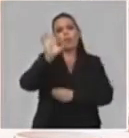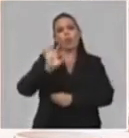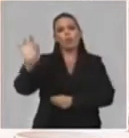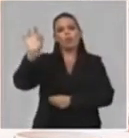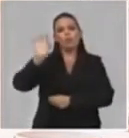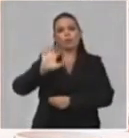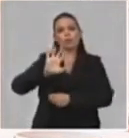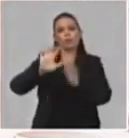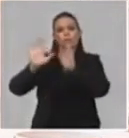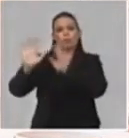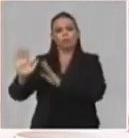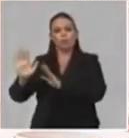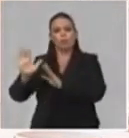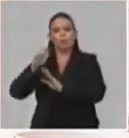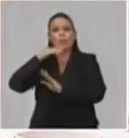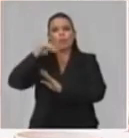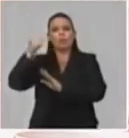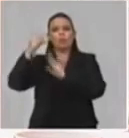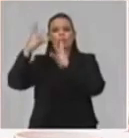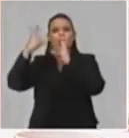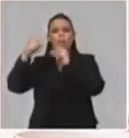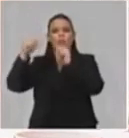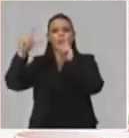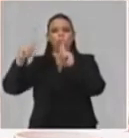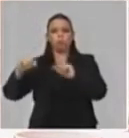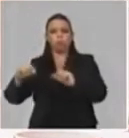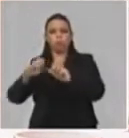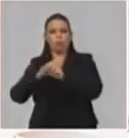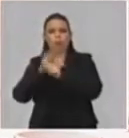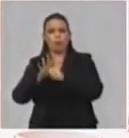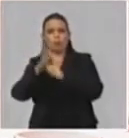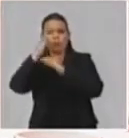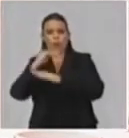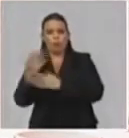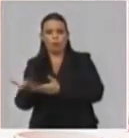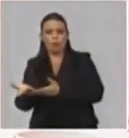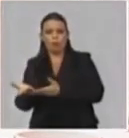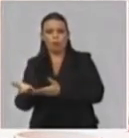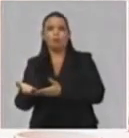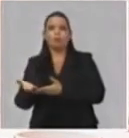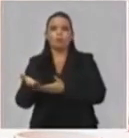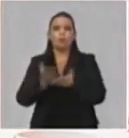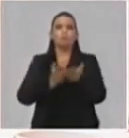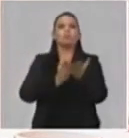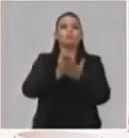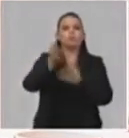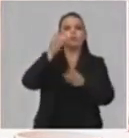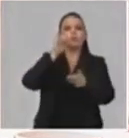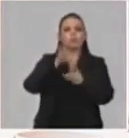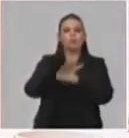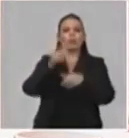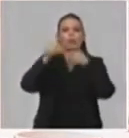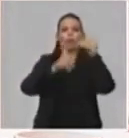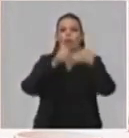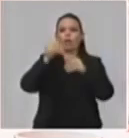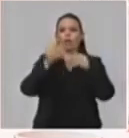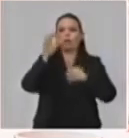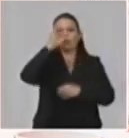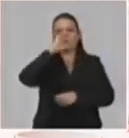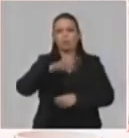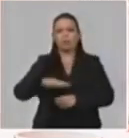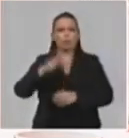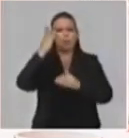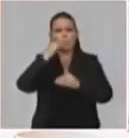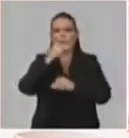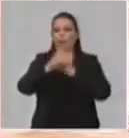mantenemos esos círculos y además una atención buena, no hemos tenido quejas de cómo transcurre la vida del niño en